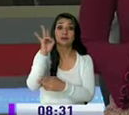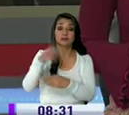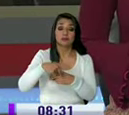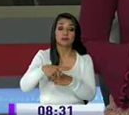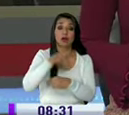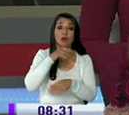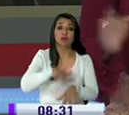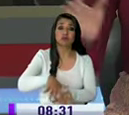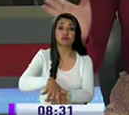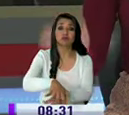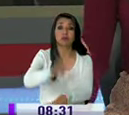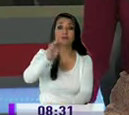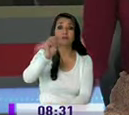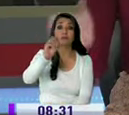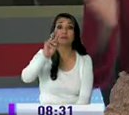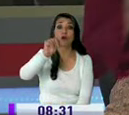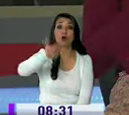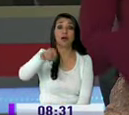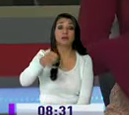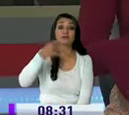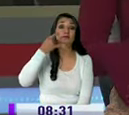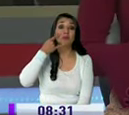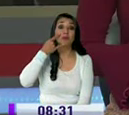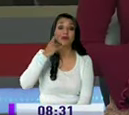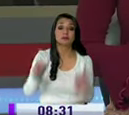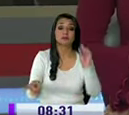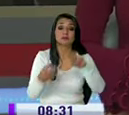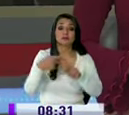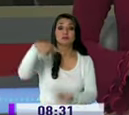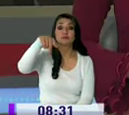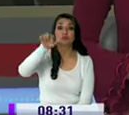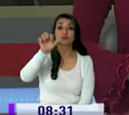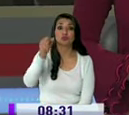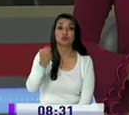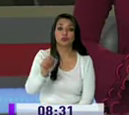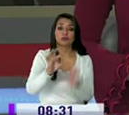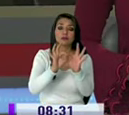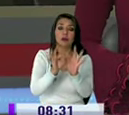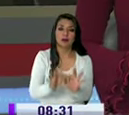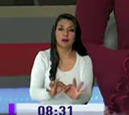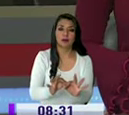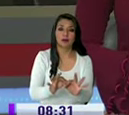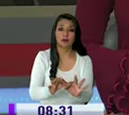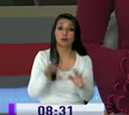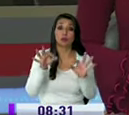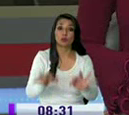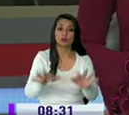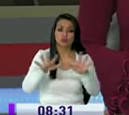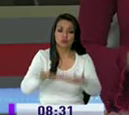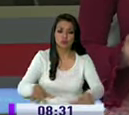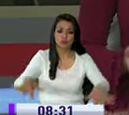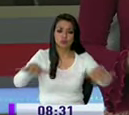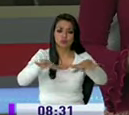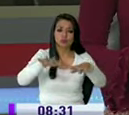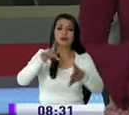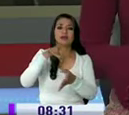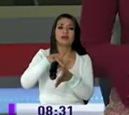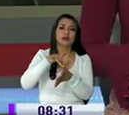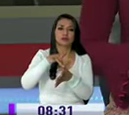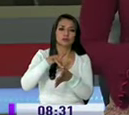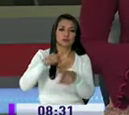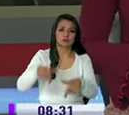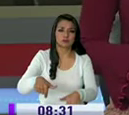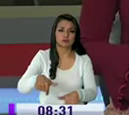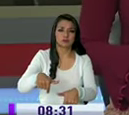del río Monjas del sector de Pumasqui hasta Puzuki fueron intervenidos la zona constaba en el mapa de zonas de riesgo del cabildo las